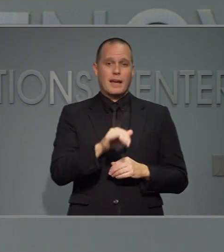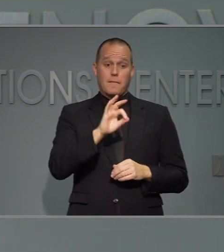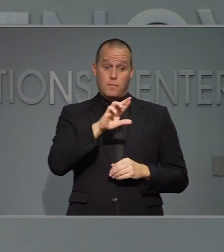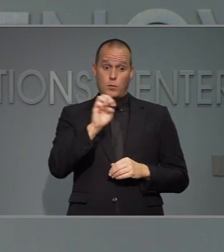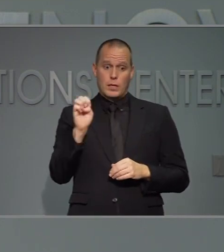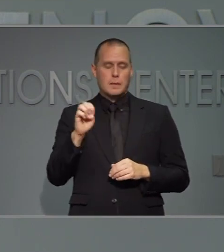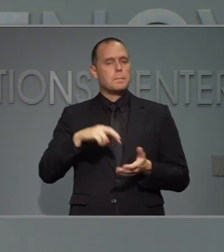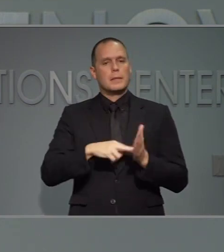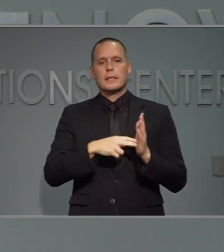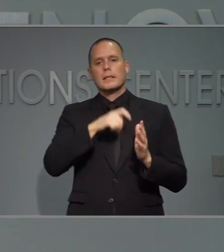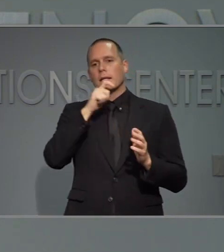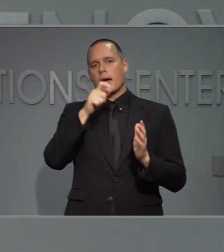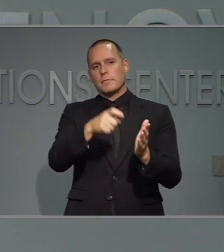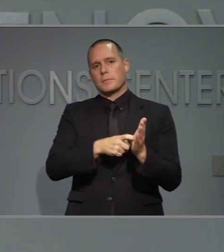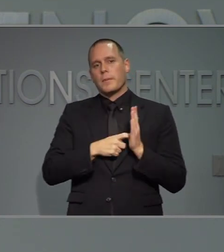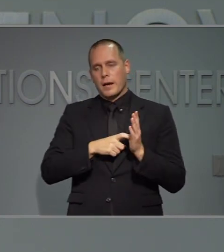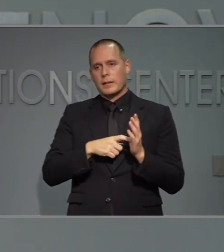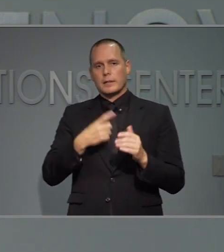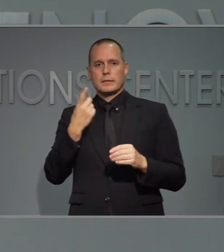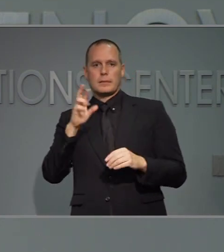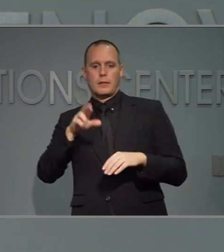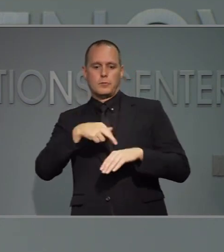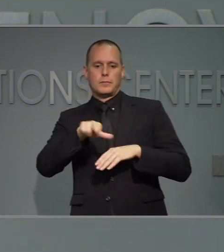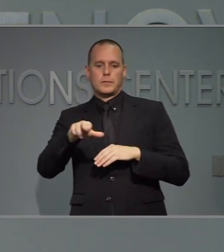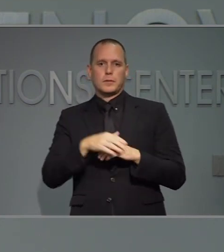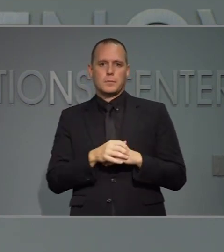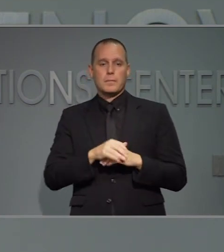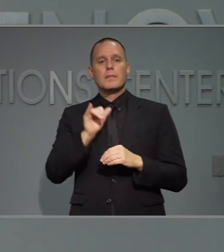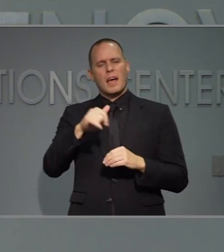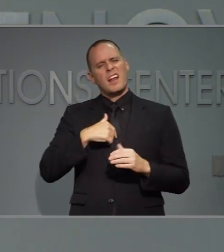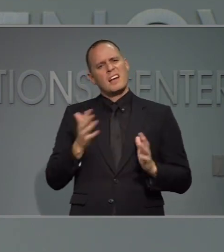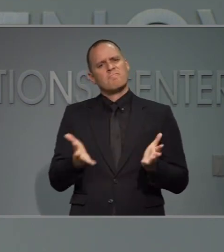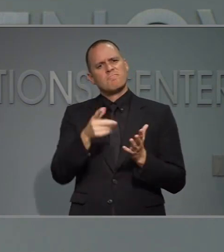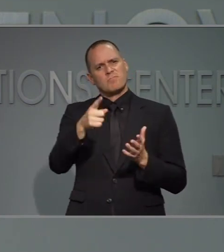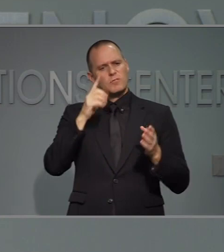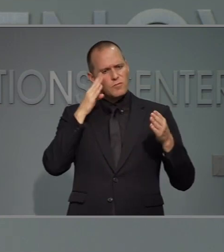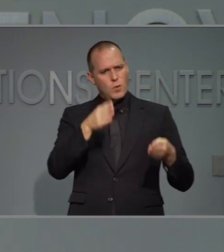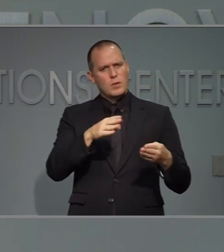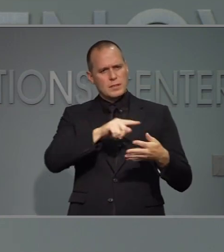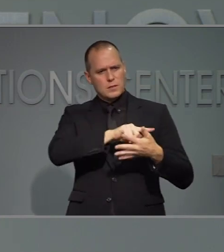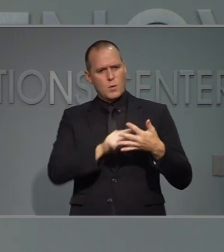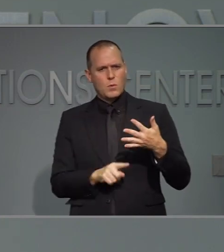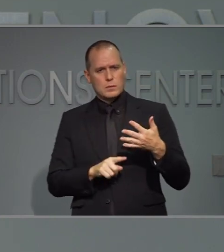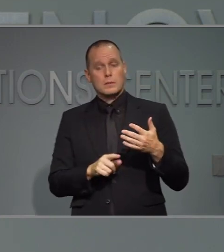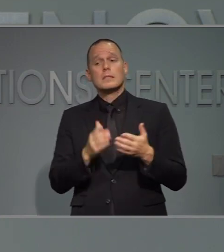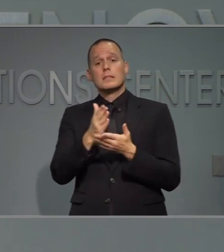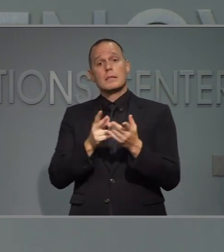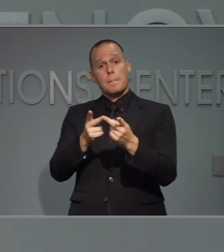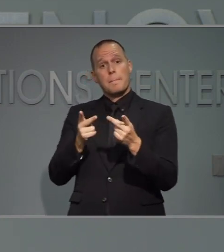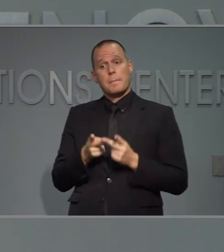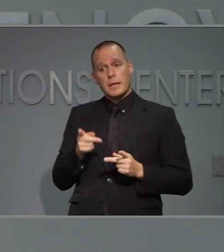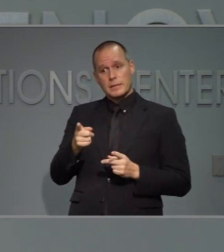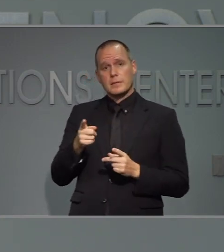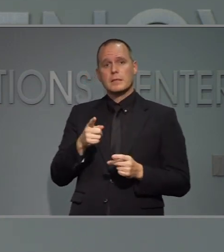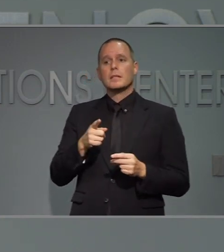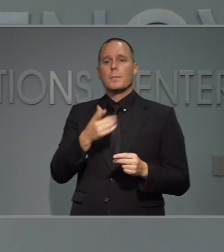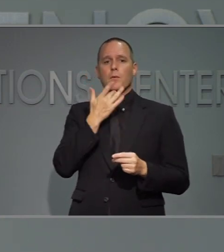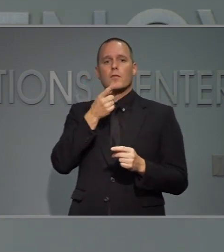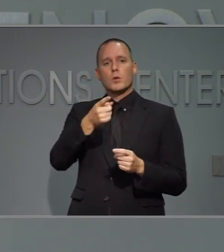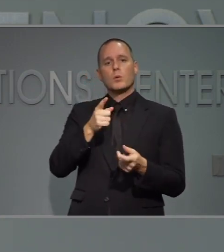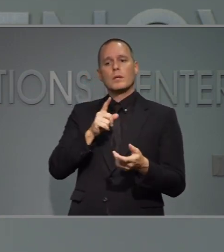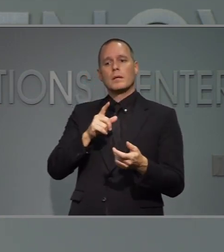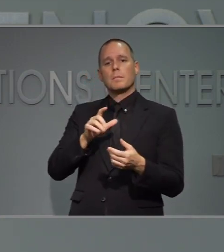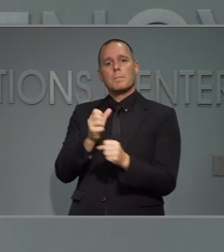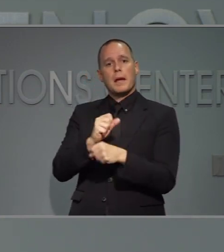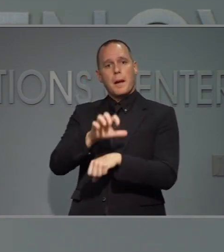federal pero para el estado no se requiere es remisión de un médico enfóquense en esas hay ciertos sitios que prefieren